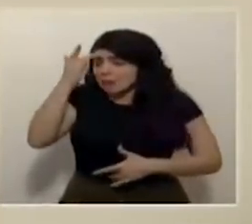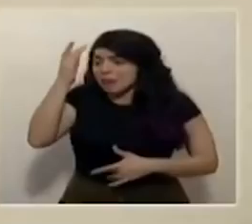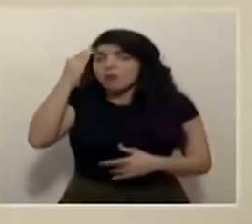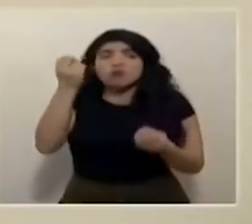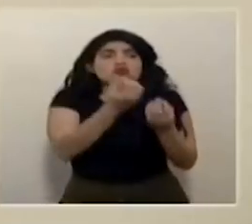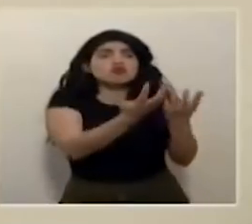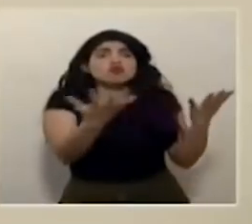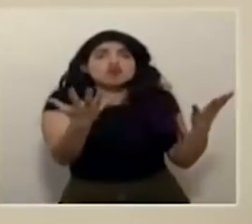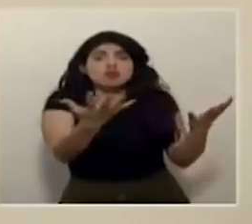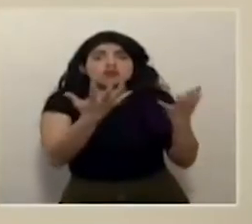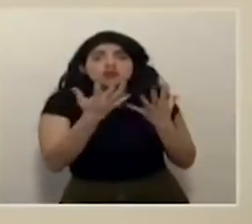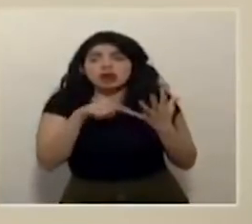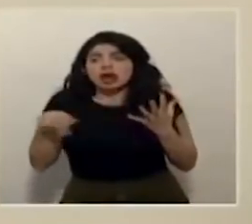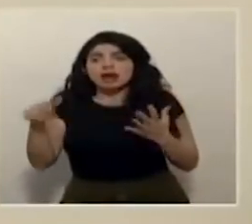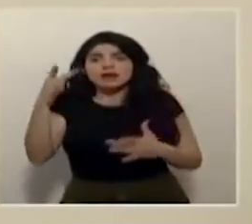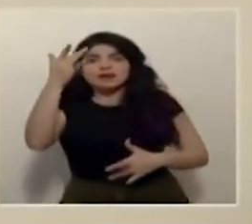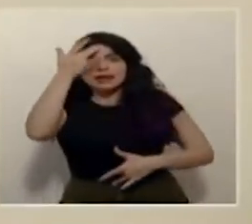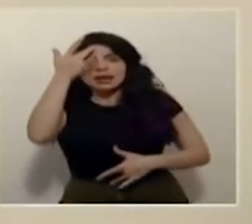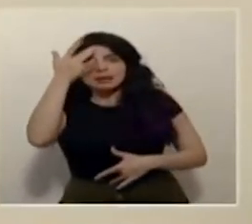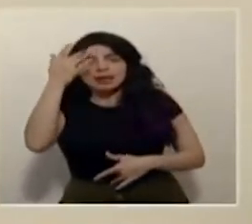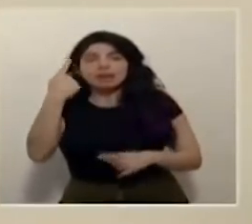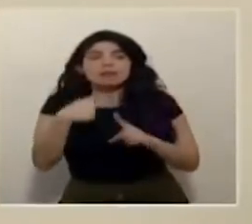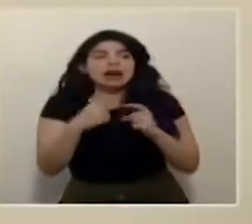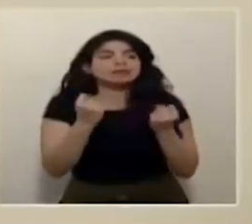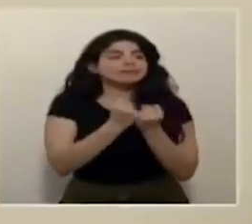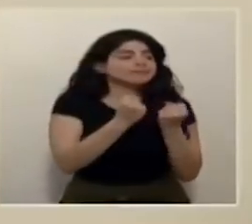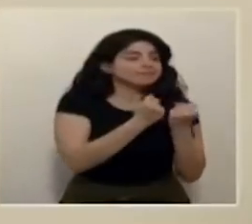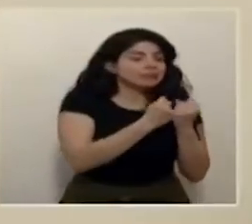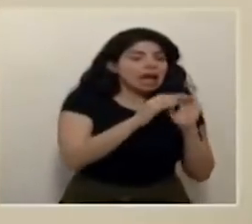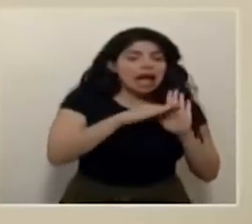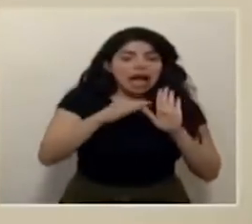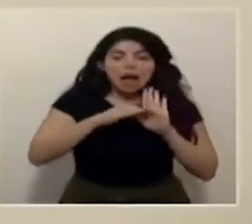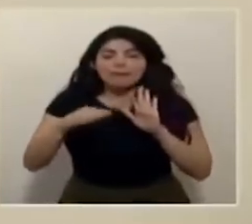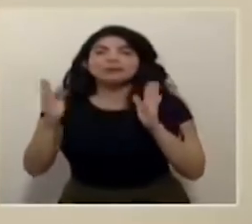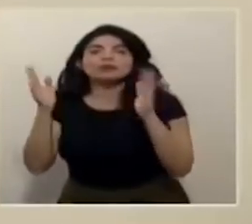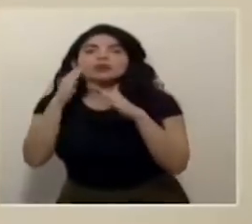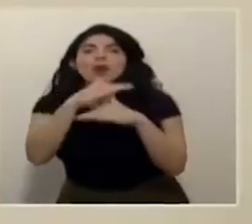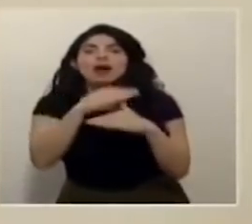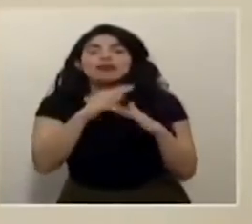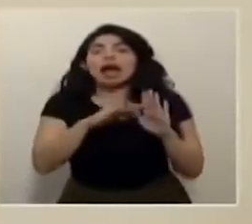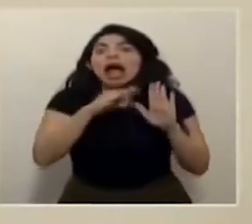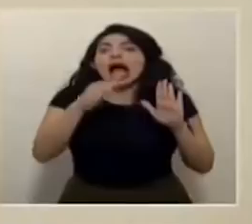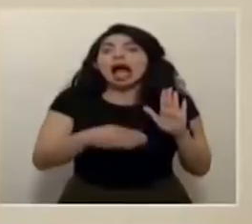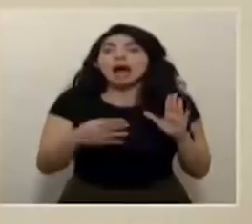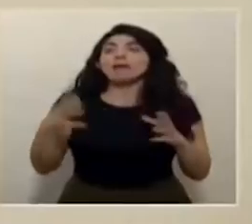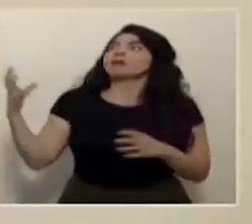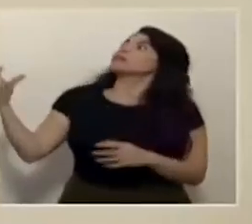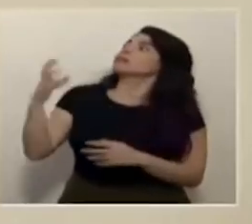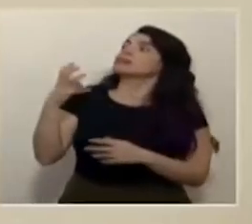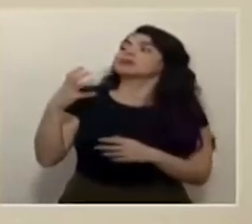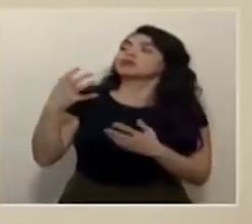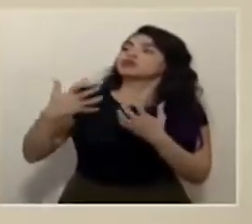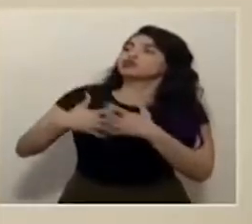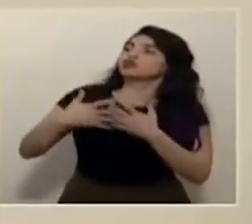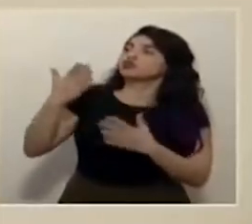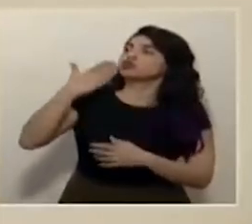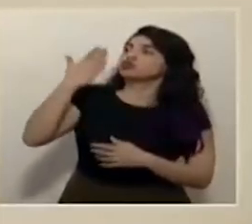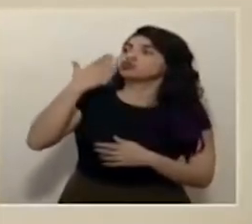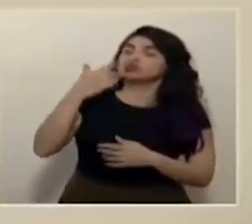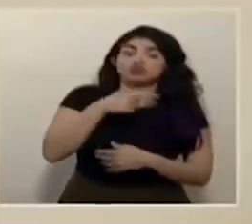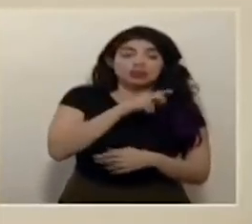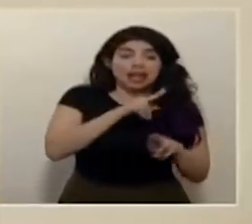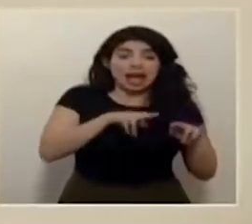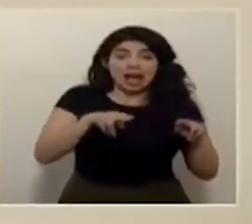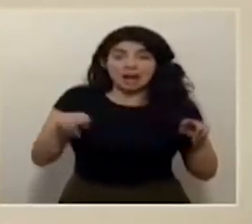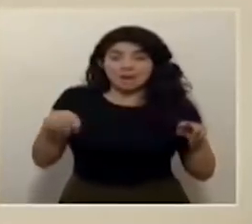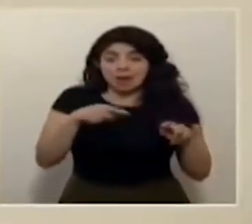tan grande y porque también ya no hay campo ya no hay camas todas las camas están con un respirador puesto todas las camas posibles que